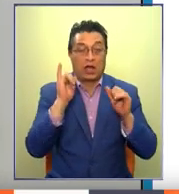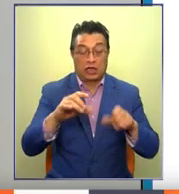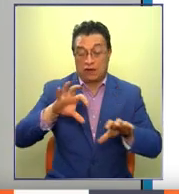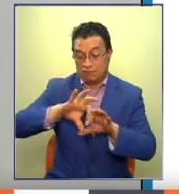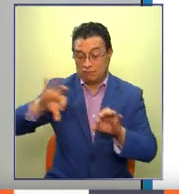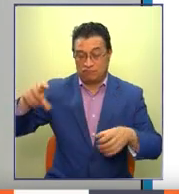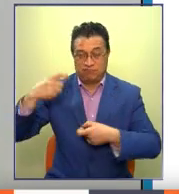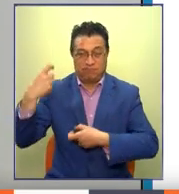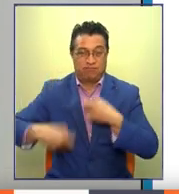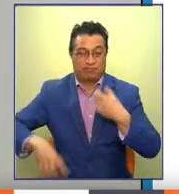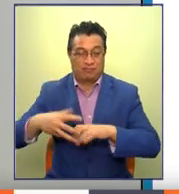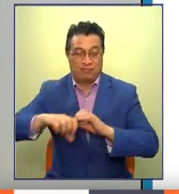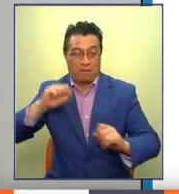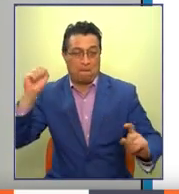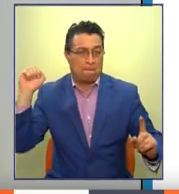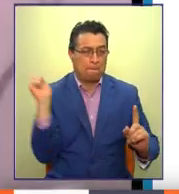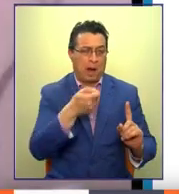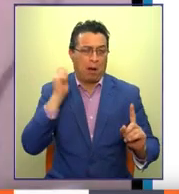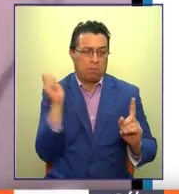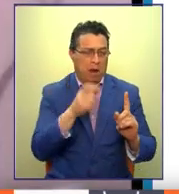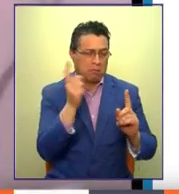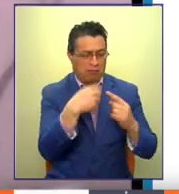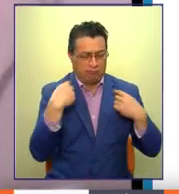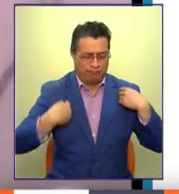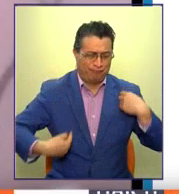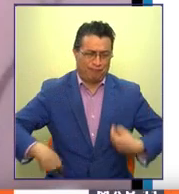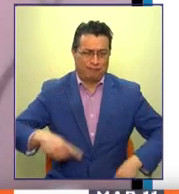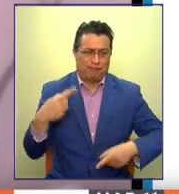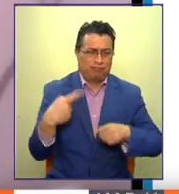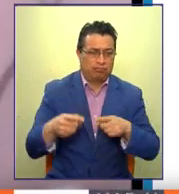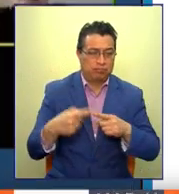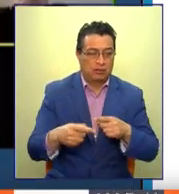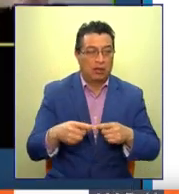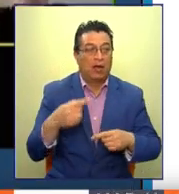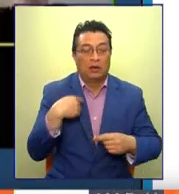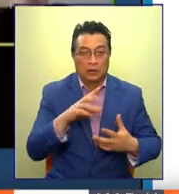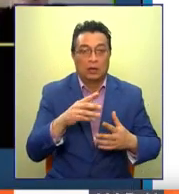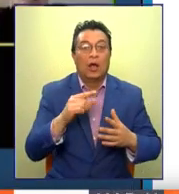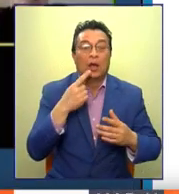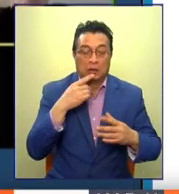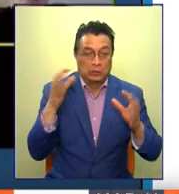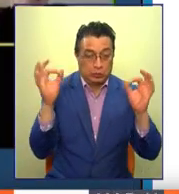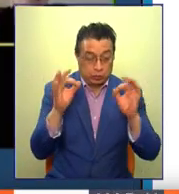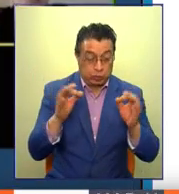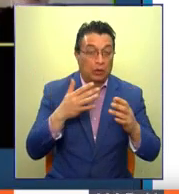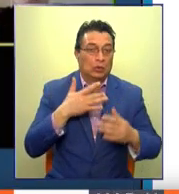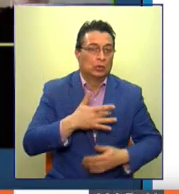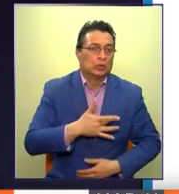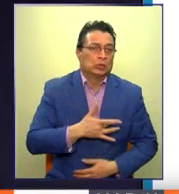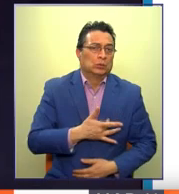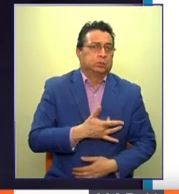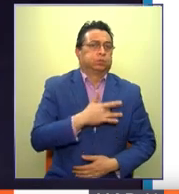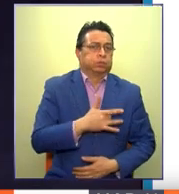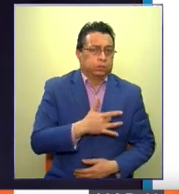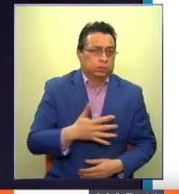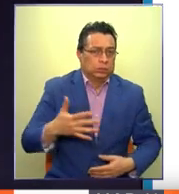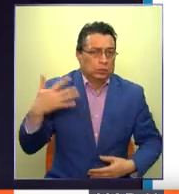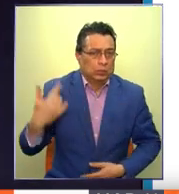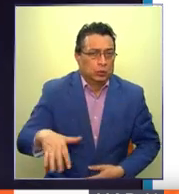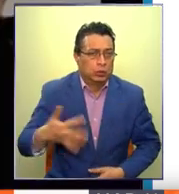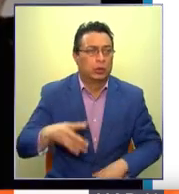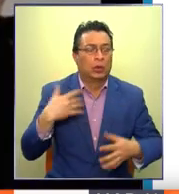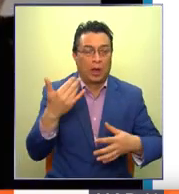contundente en diversas partes del cuerpo. Son quizá los minutos menos macabros de la audiencia de formalización, tanto así que